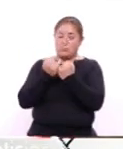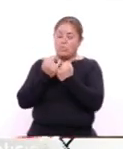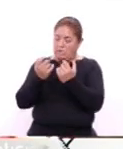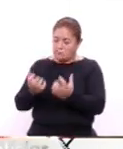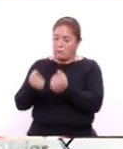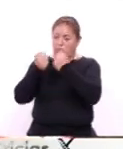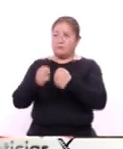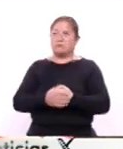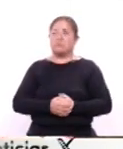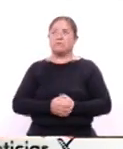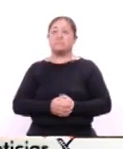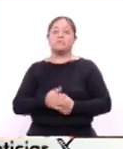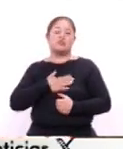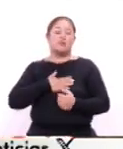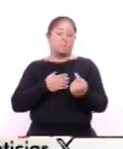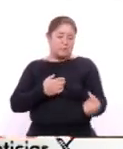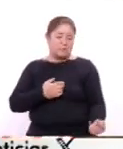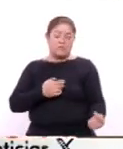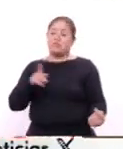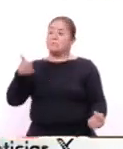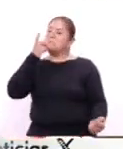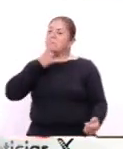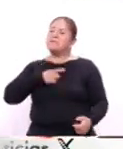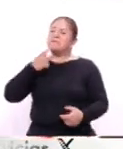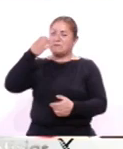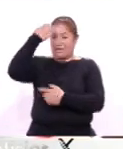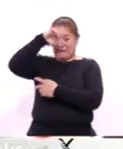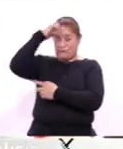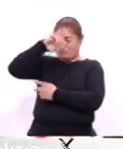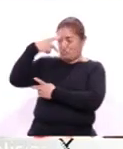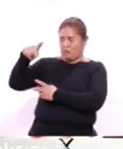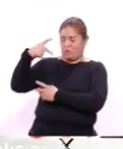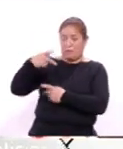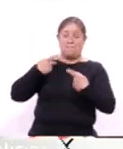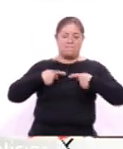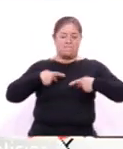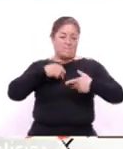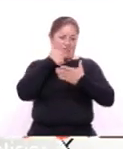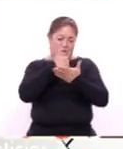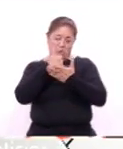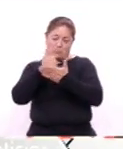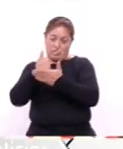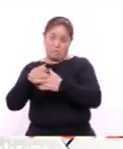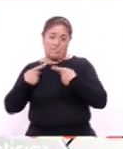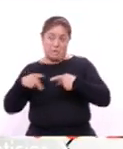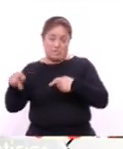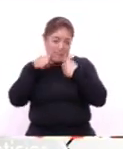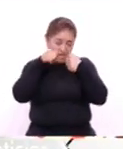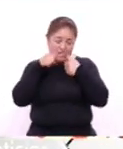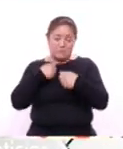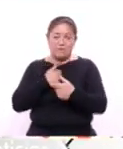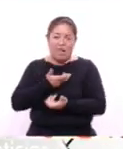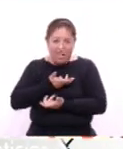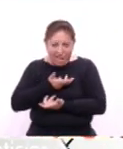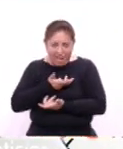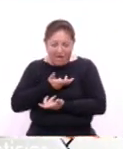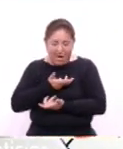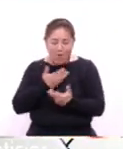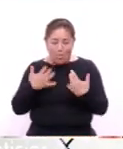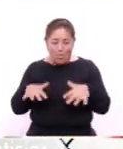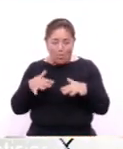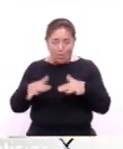y cuando yo era niño y me contaba acerca de sus anécdotas de las personas a las que ayudaba de las personas que atendía la verdad me quedé maravillado